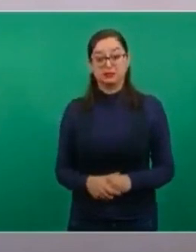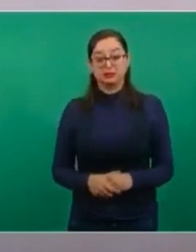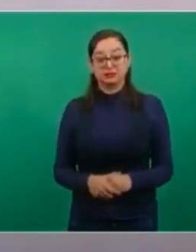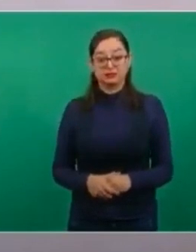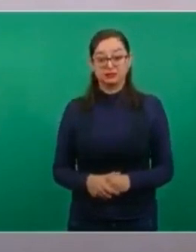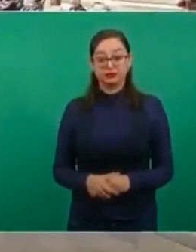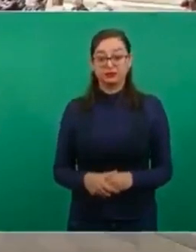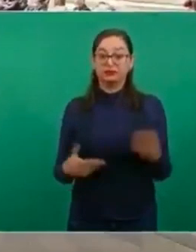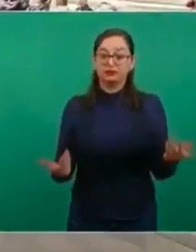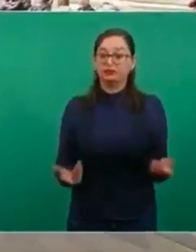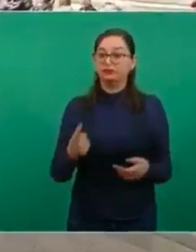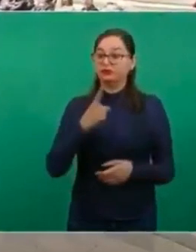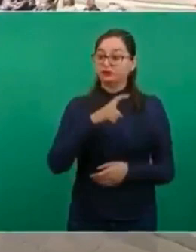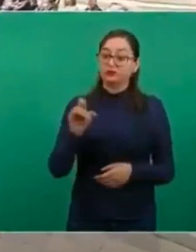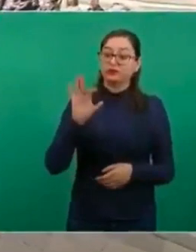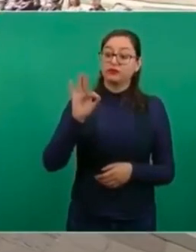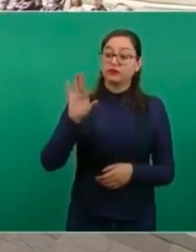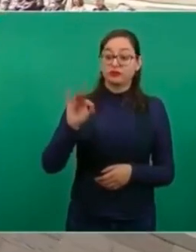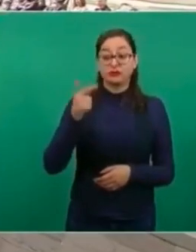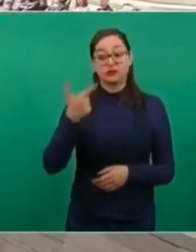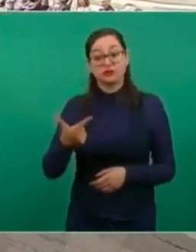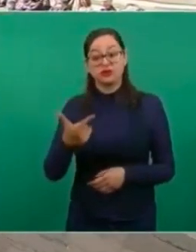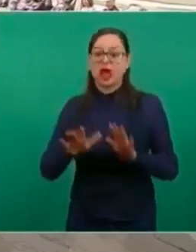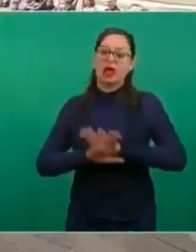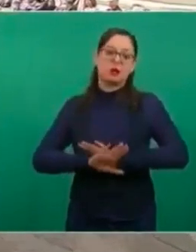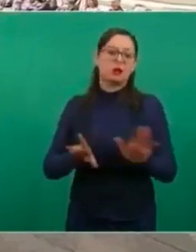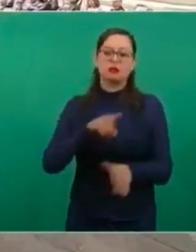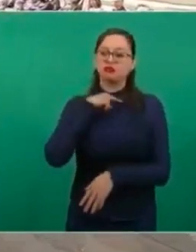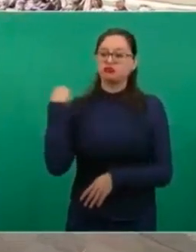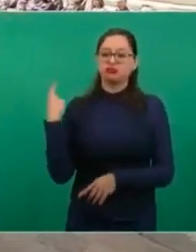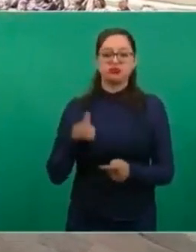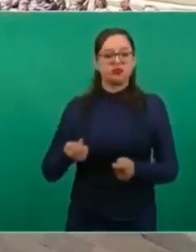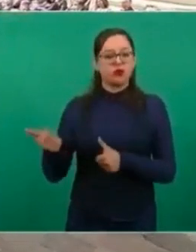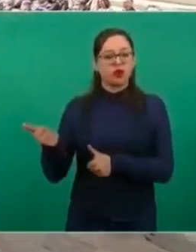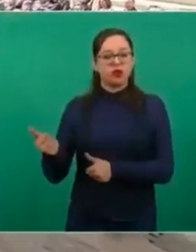El que contestaba bien, 147, ya no entraba.